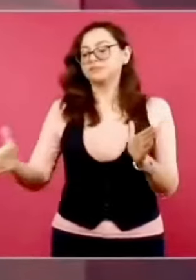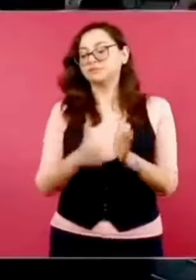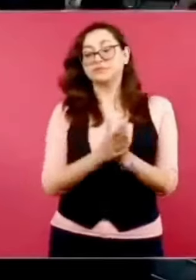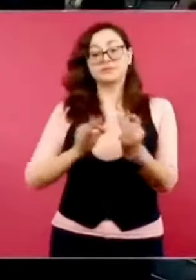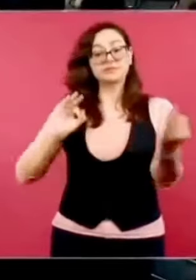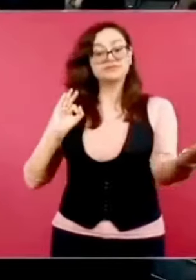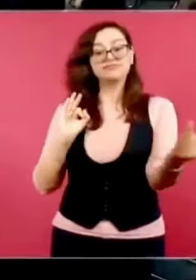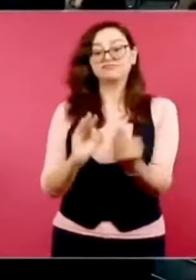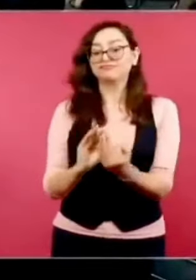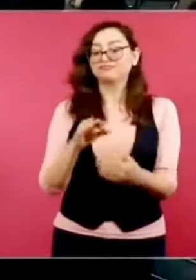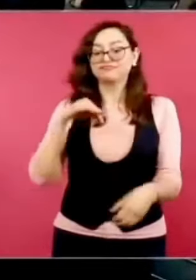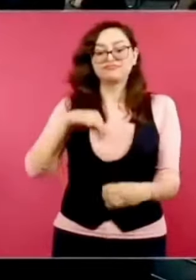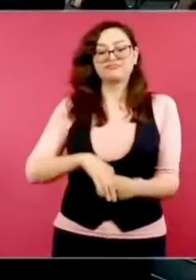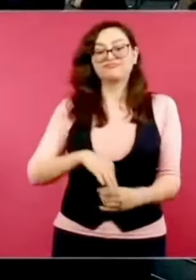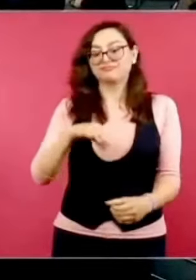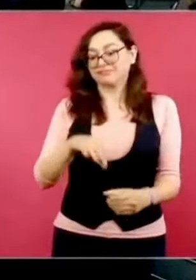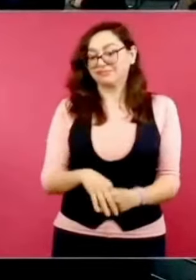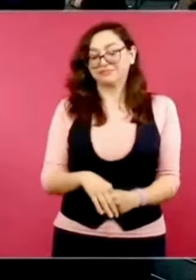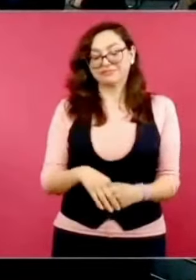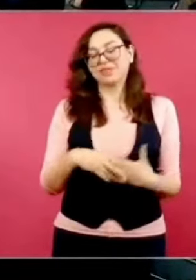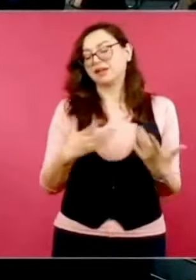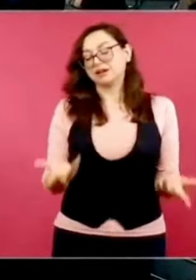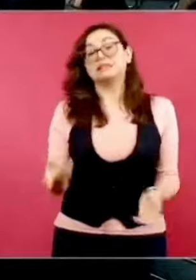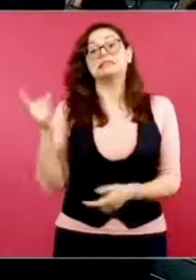Que no es cualquier cosa.